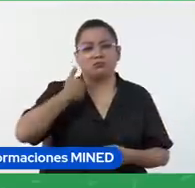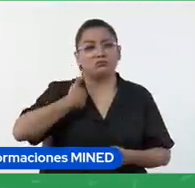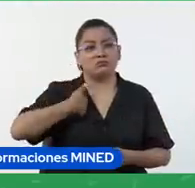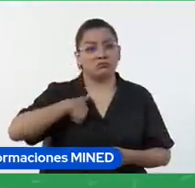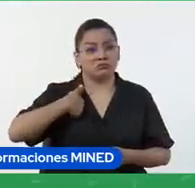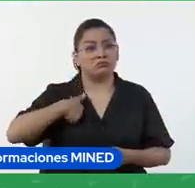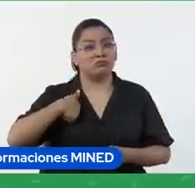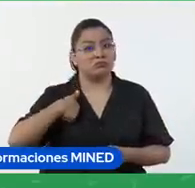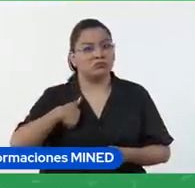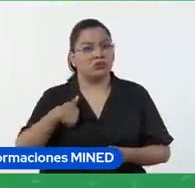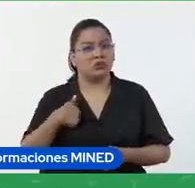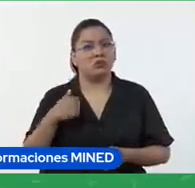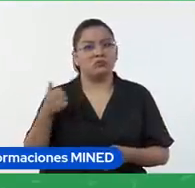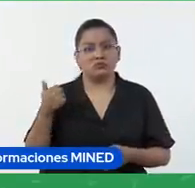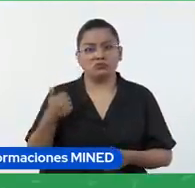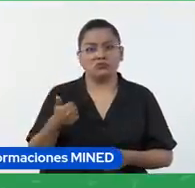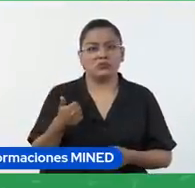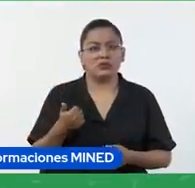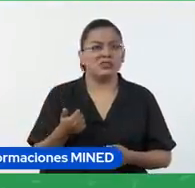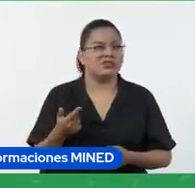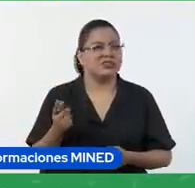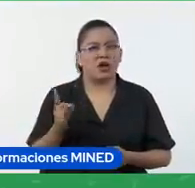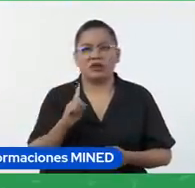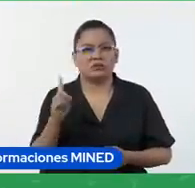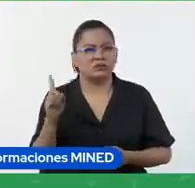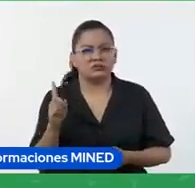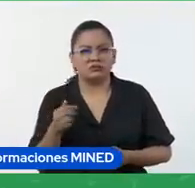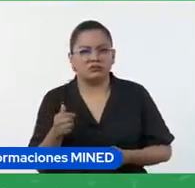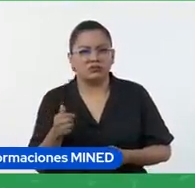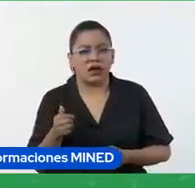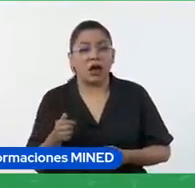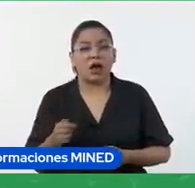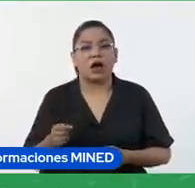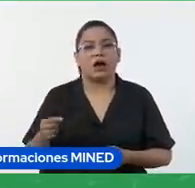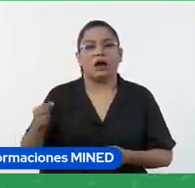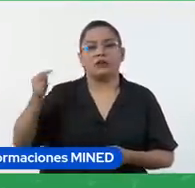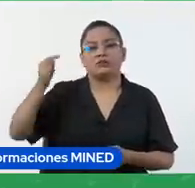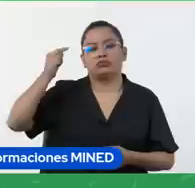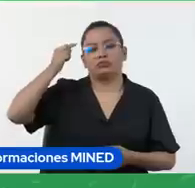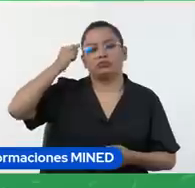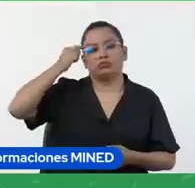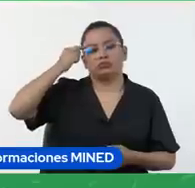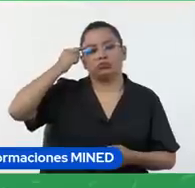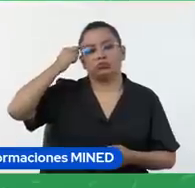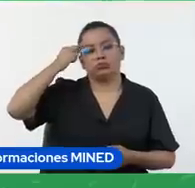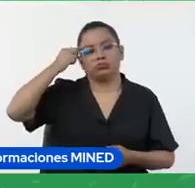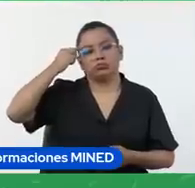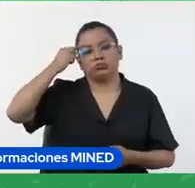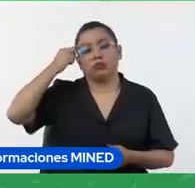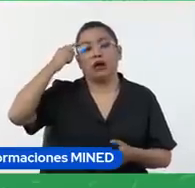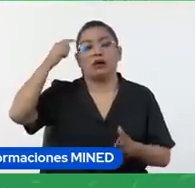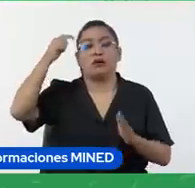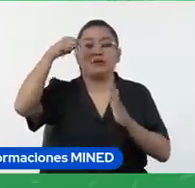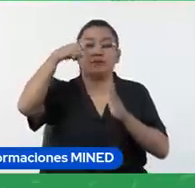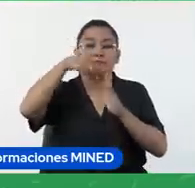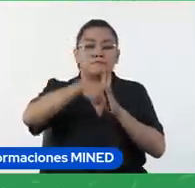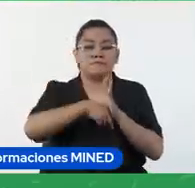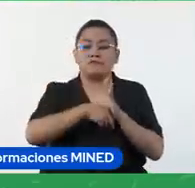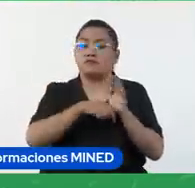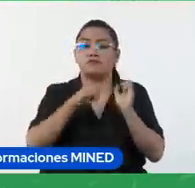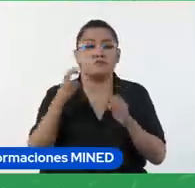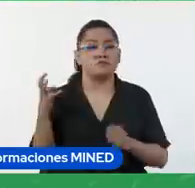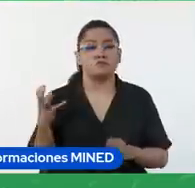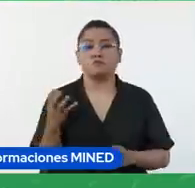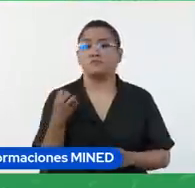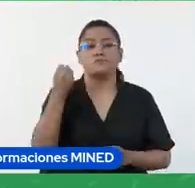que está bien y si no está tan bien que hay una reflexión profunda del porqué no se logró construir